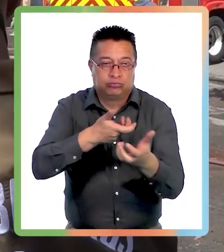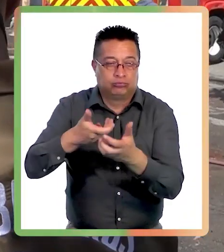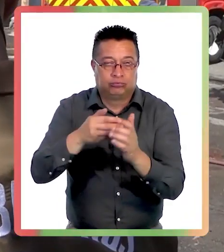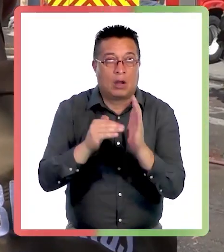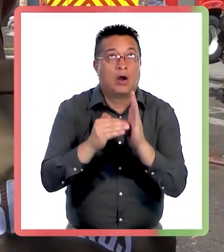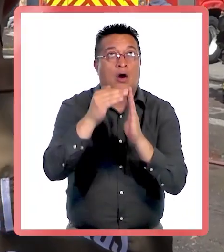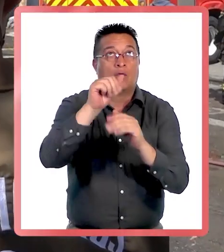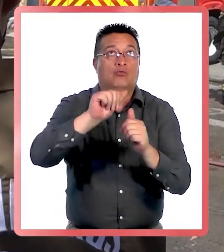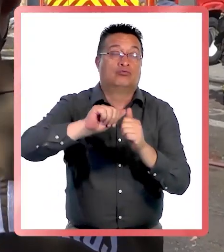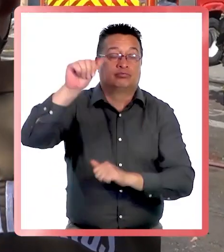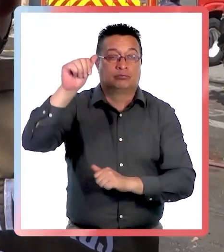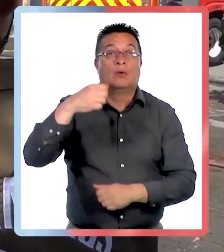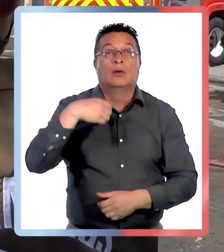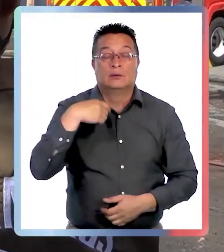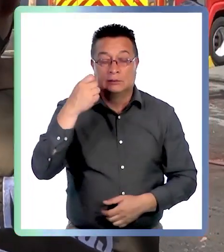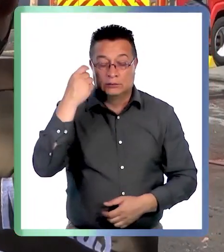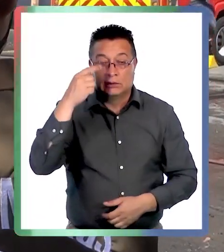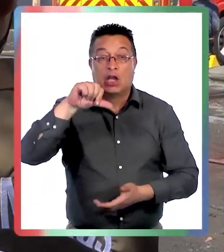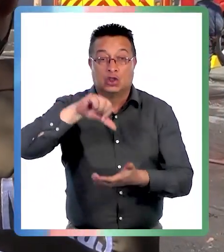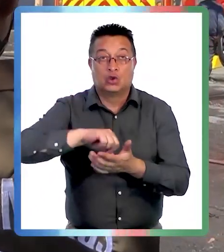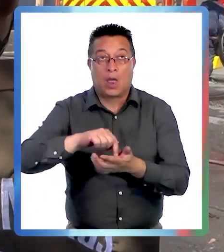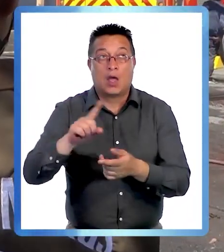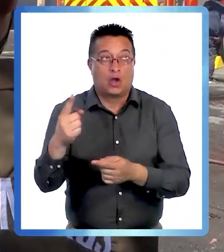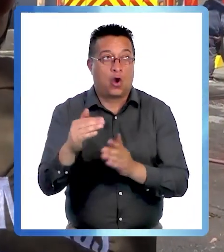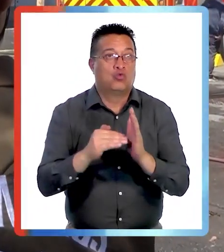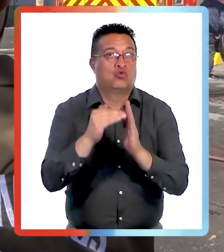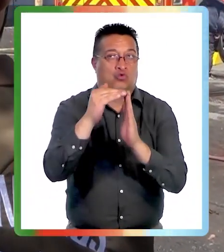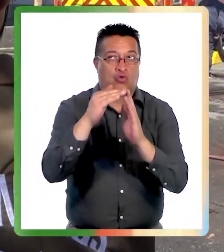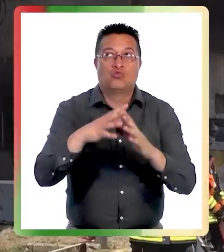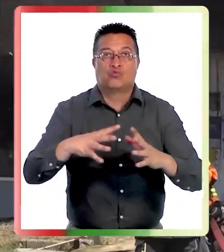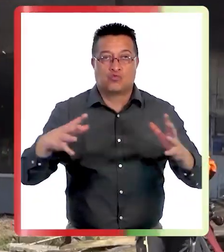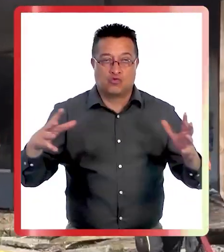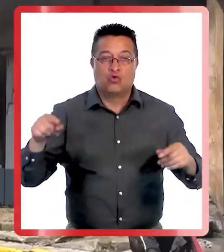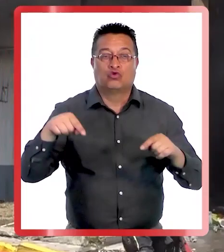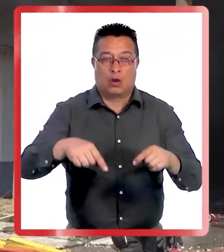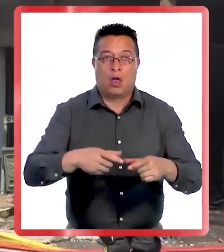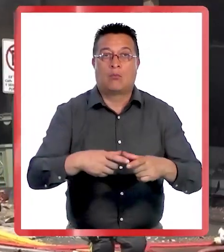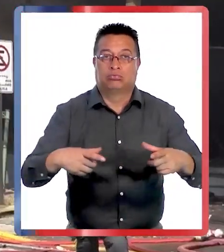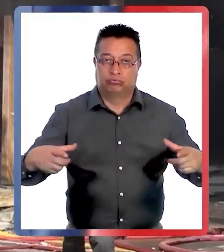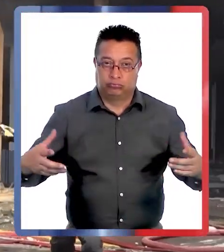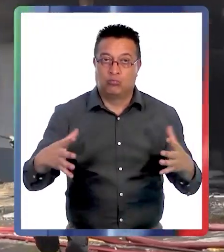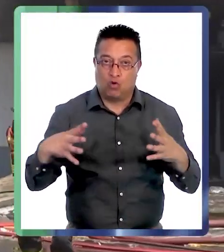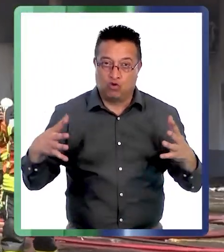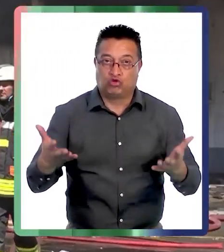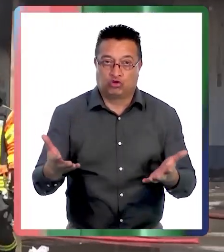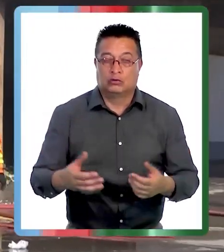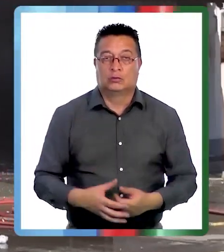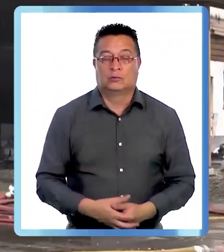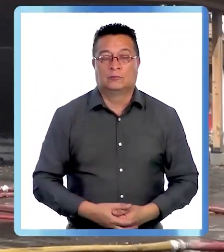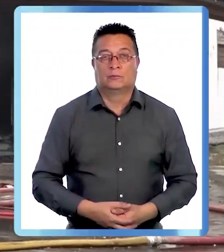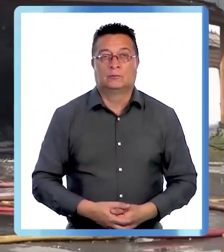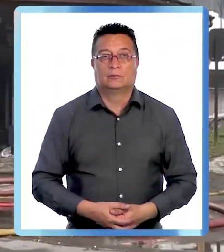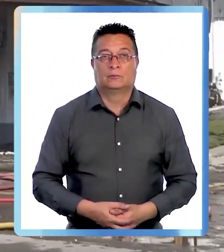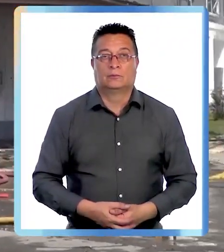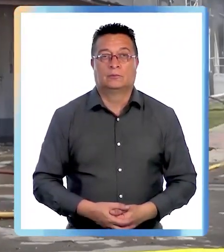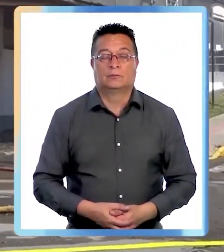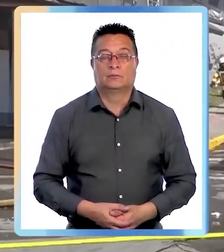los incendios en altura, entendiendo que la ciudad ha crecido fuertemente en este tipo de construcciones.